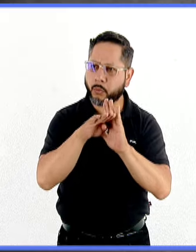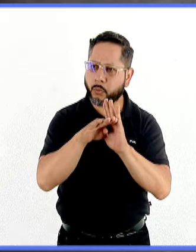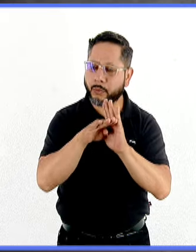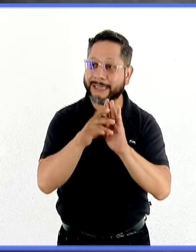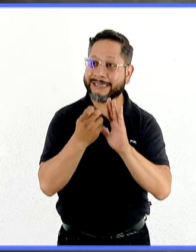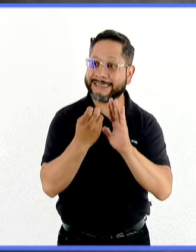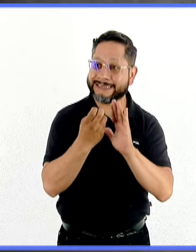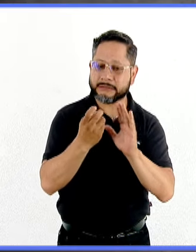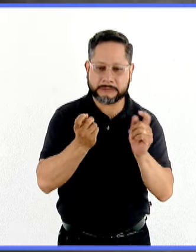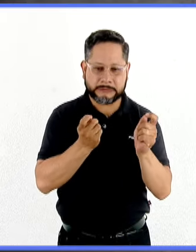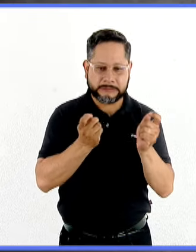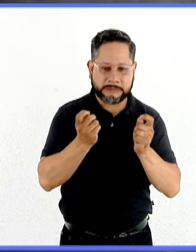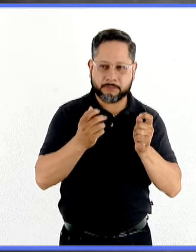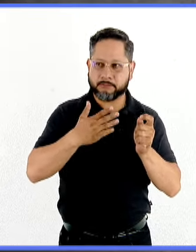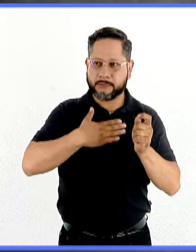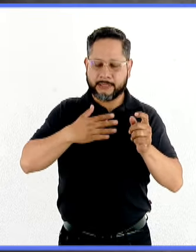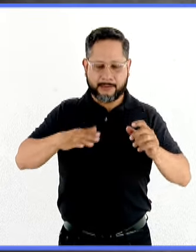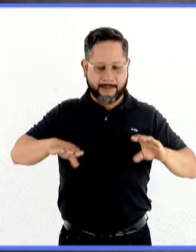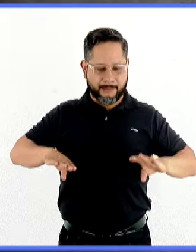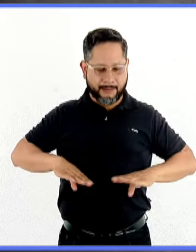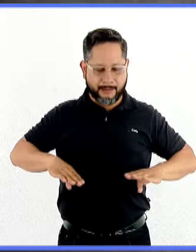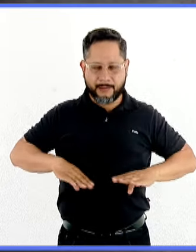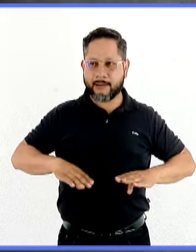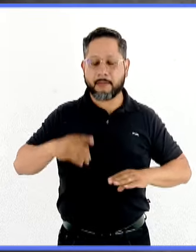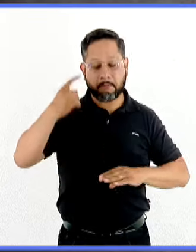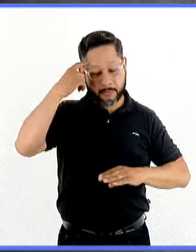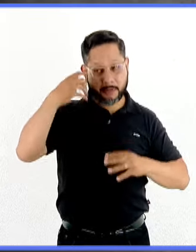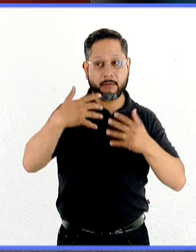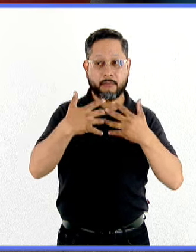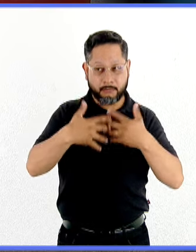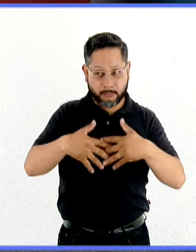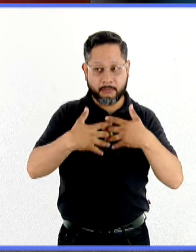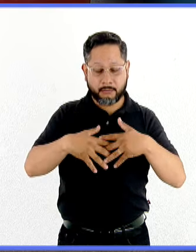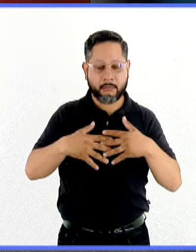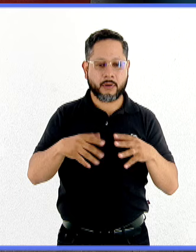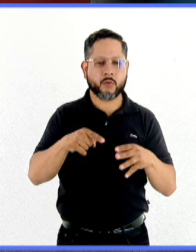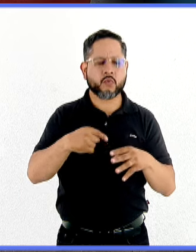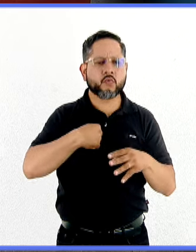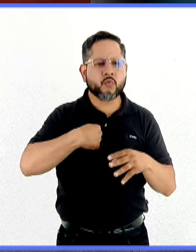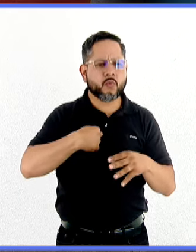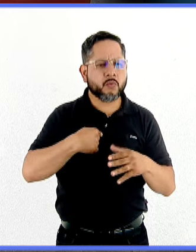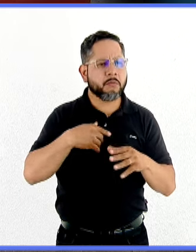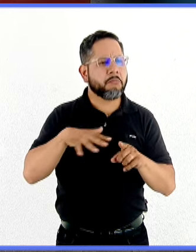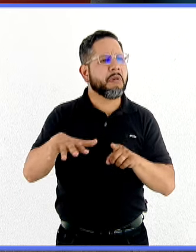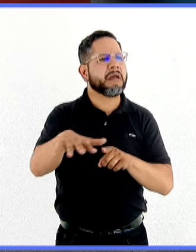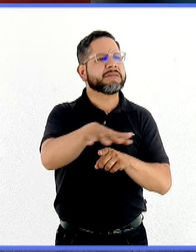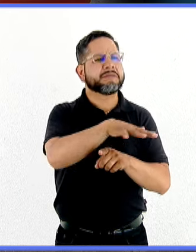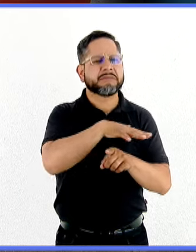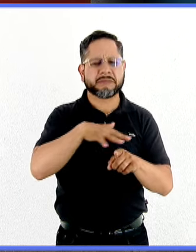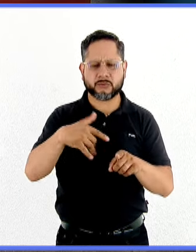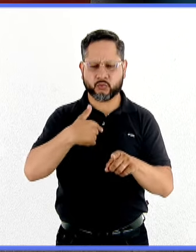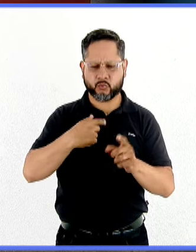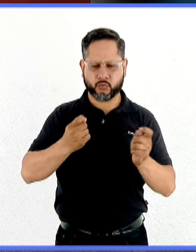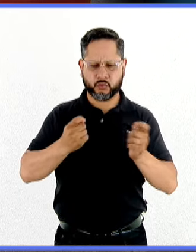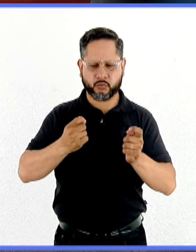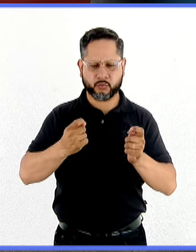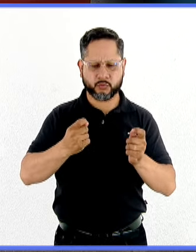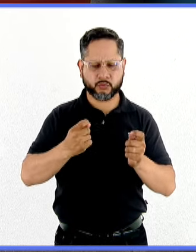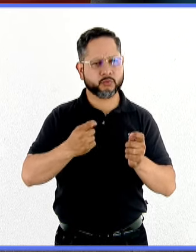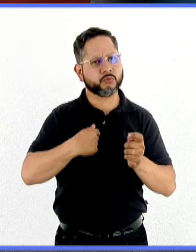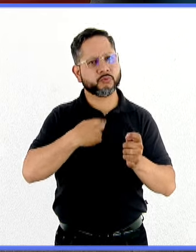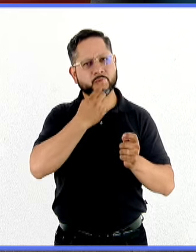ajustar mi conducta. Nuestro cerebro tiene la capacidad de decir en qué contexto estoy y por lo tanto qué palabras puedo utilizar.